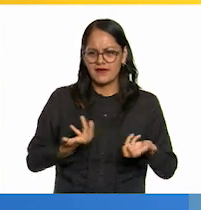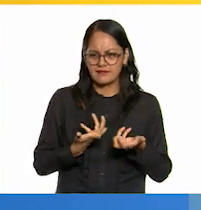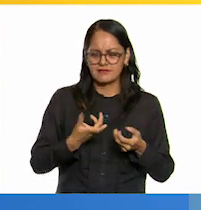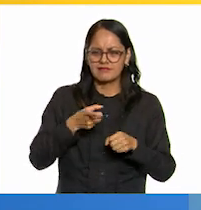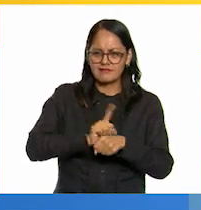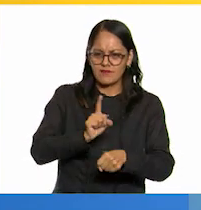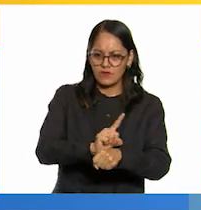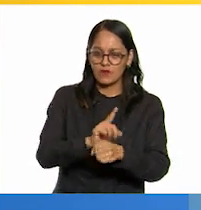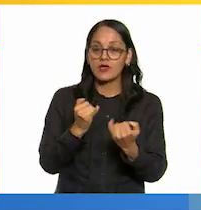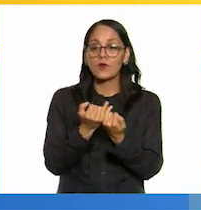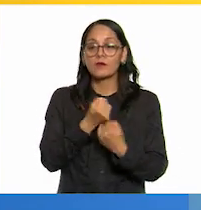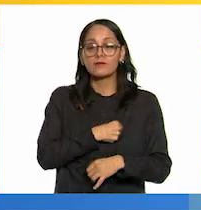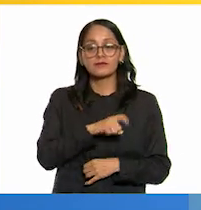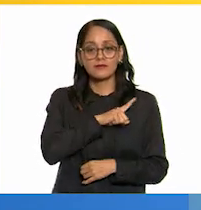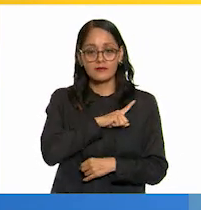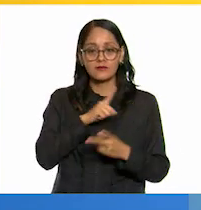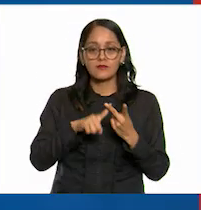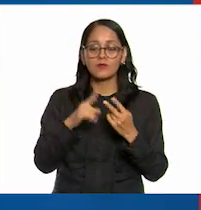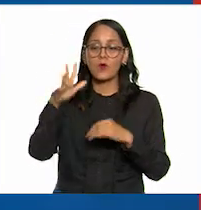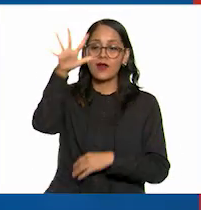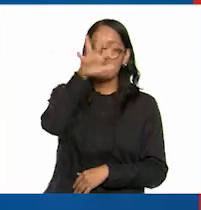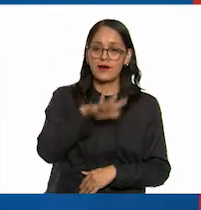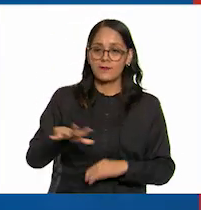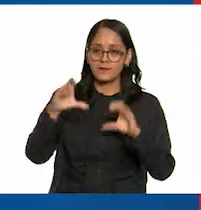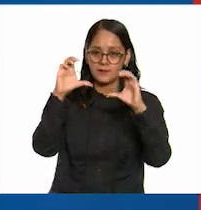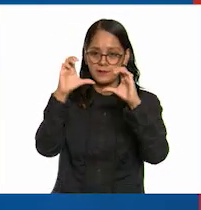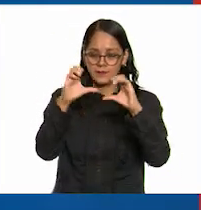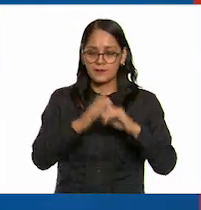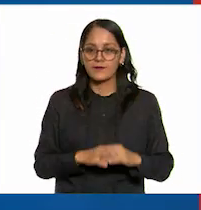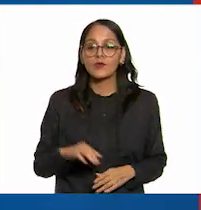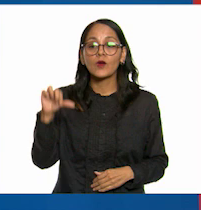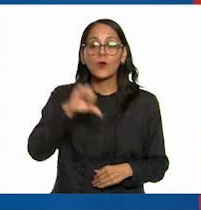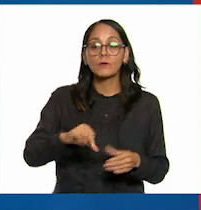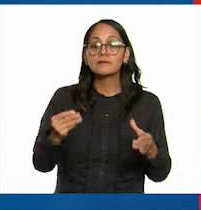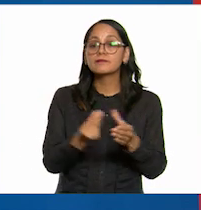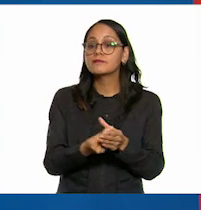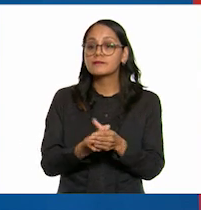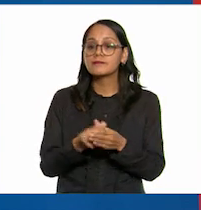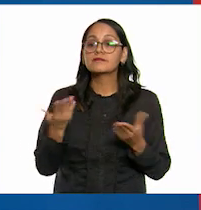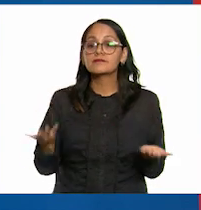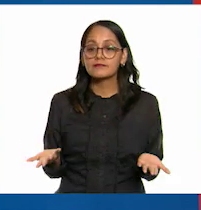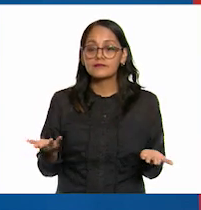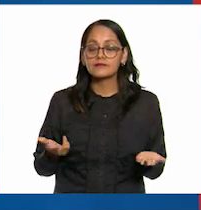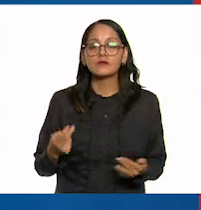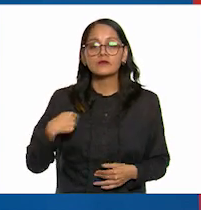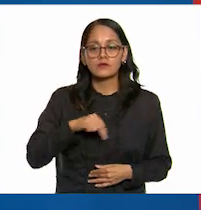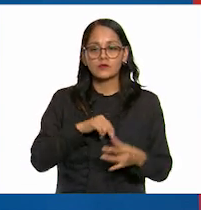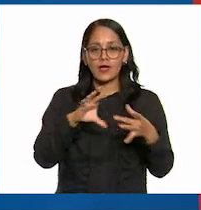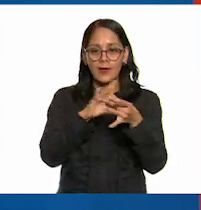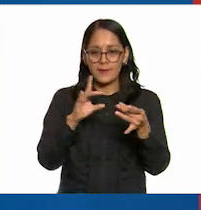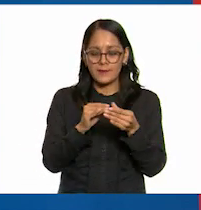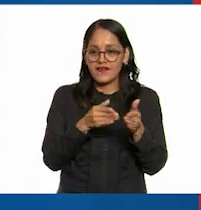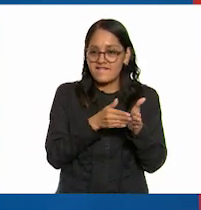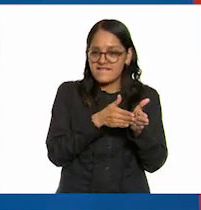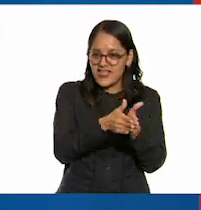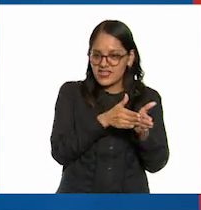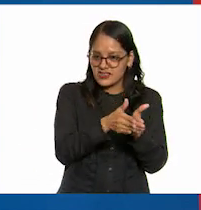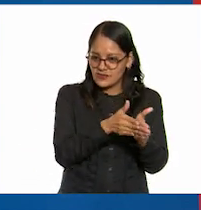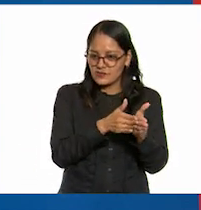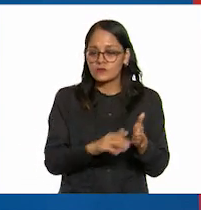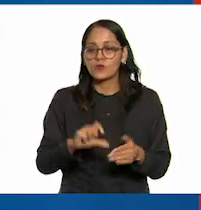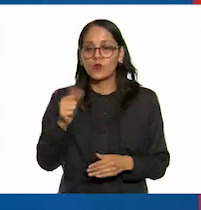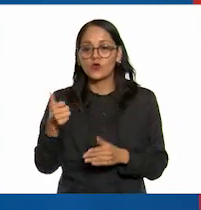por la salud y el cuidado del ambiente y en esta clase relacionaremos la fricción con la fuerza